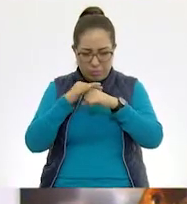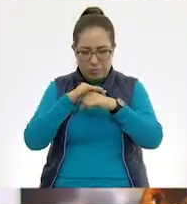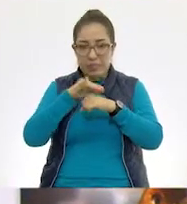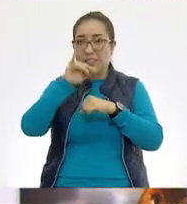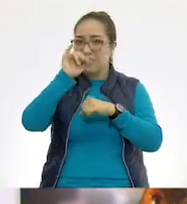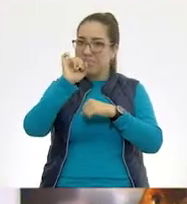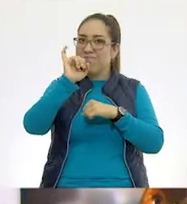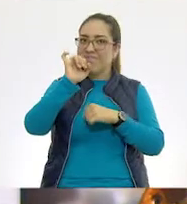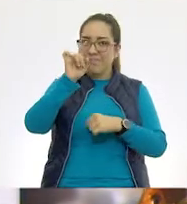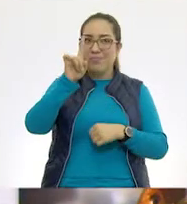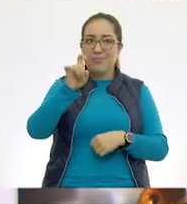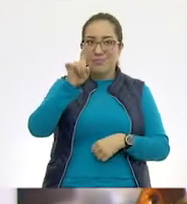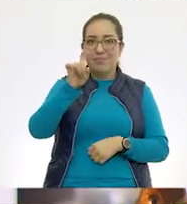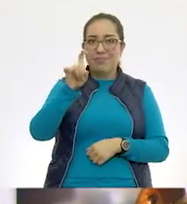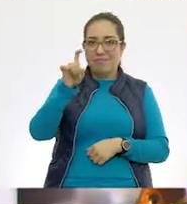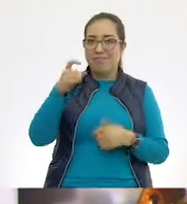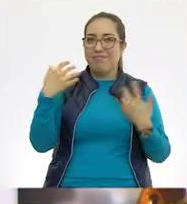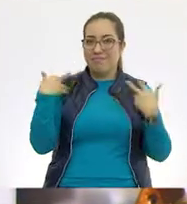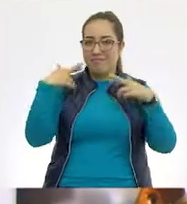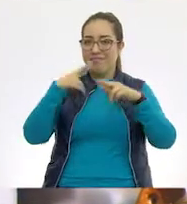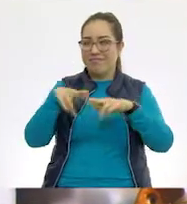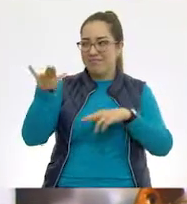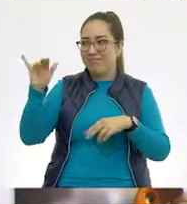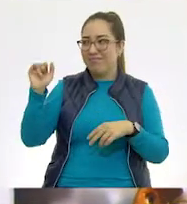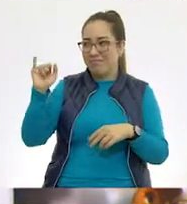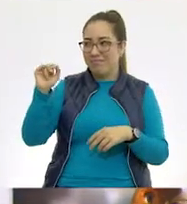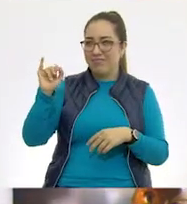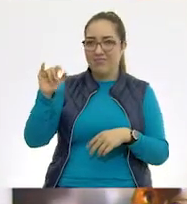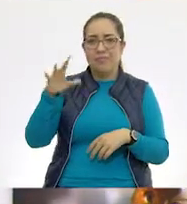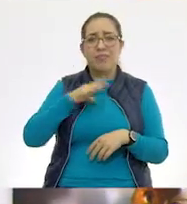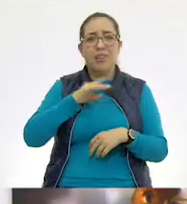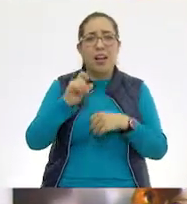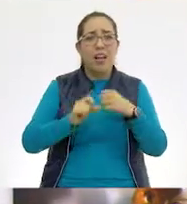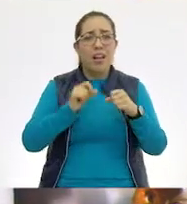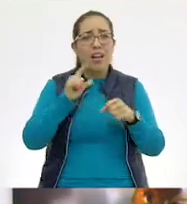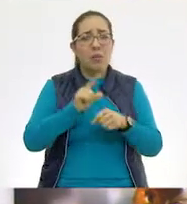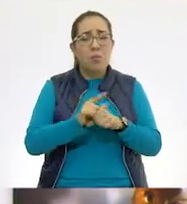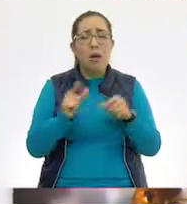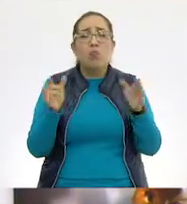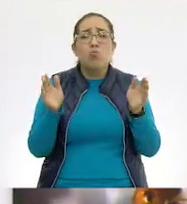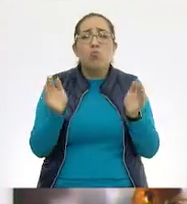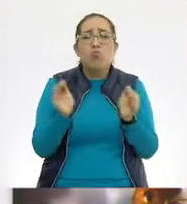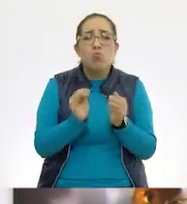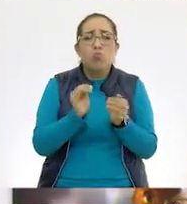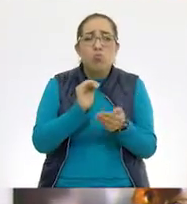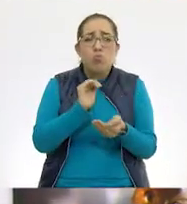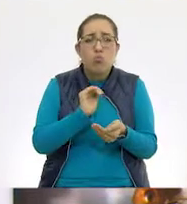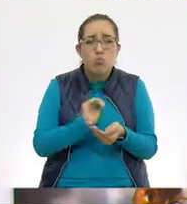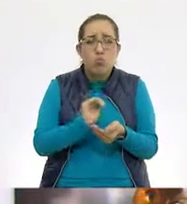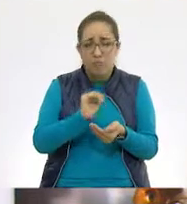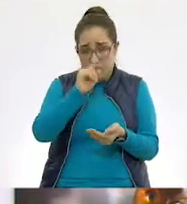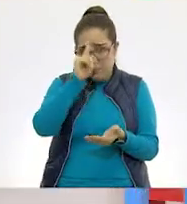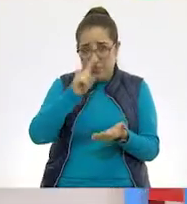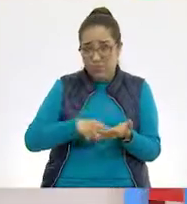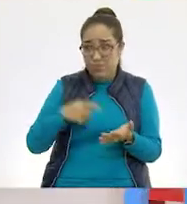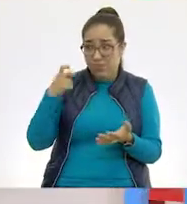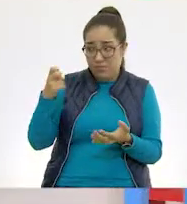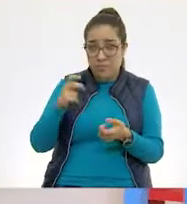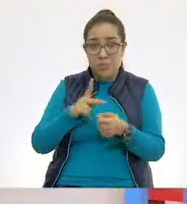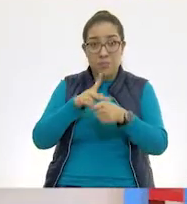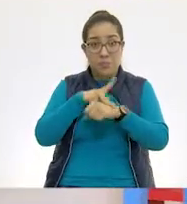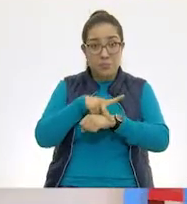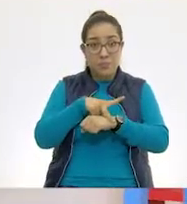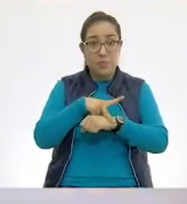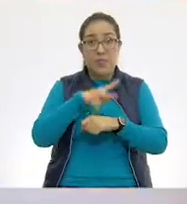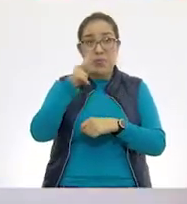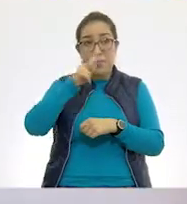muy húmeda, maestra. Ok. Y también es un animal pequeñito. Entonces, ¿crees que pueda respirar por la piel? Yo creo